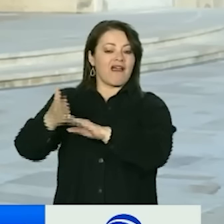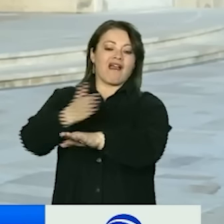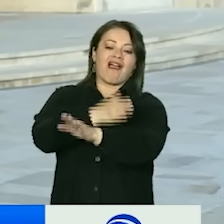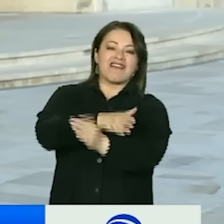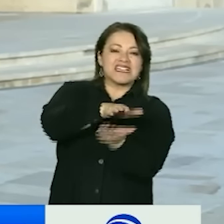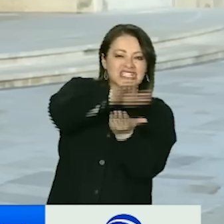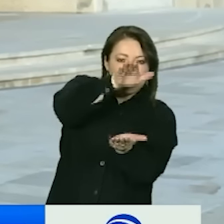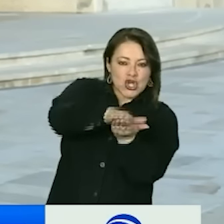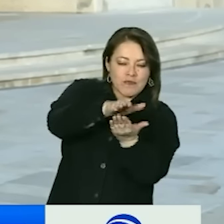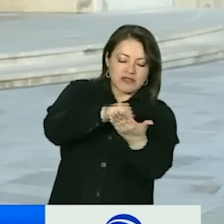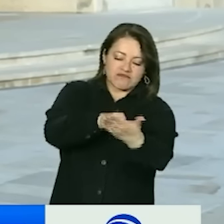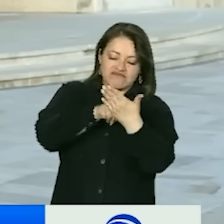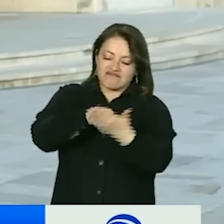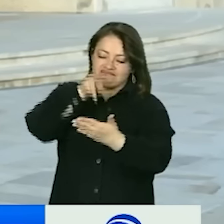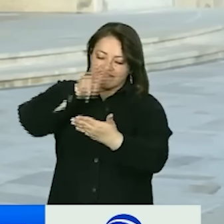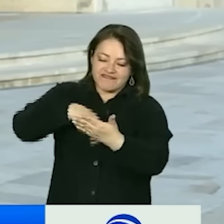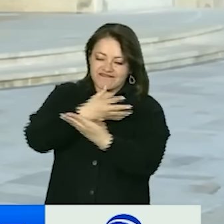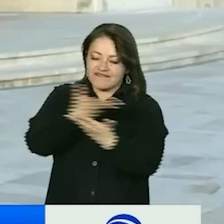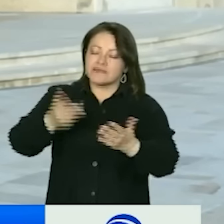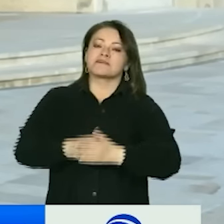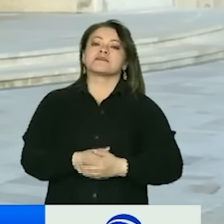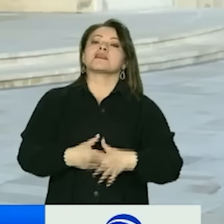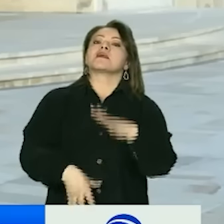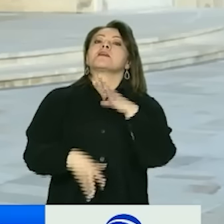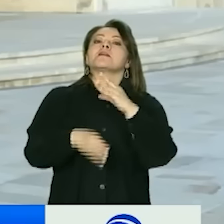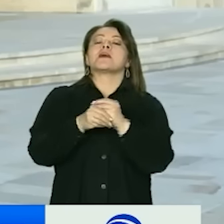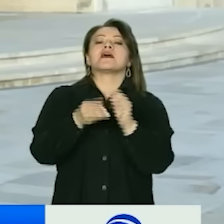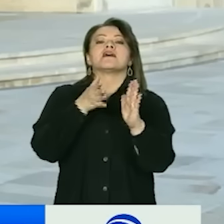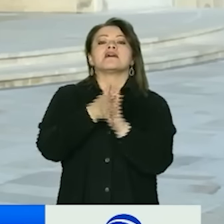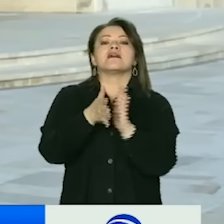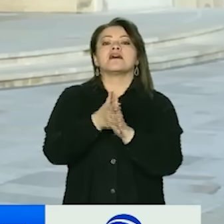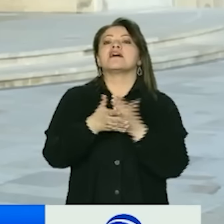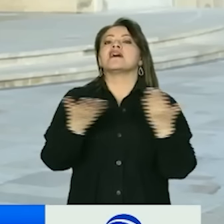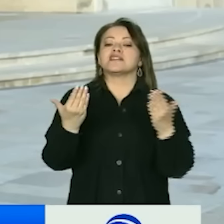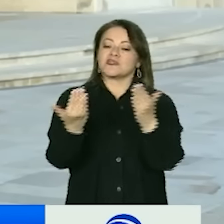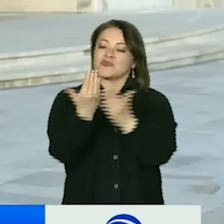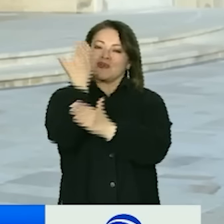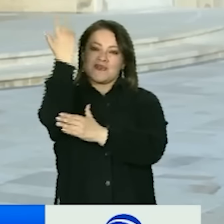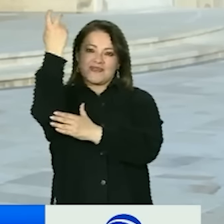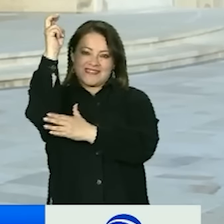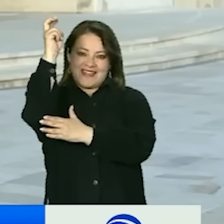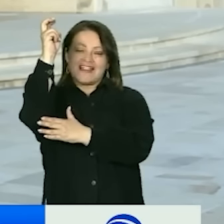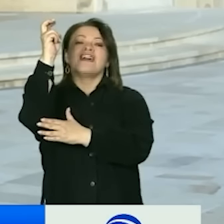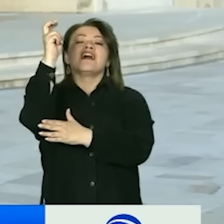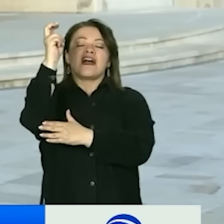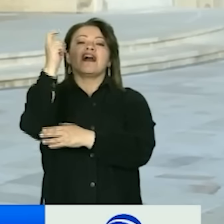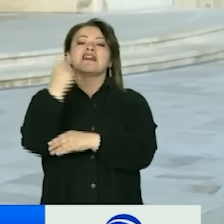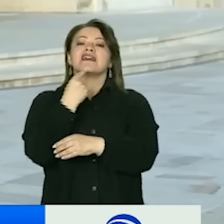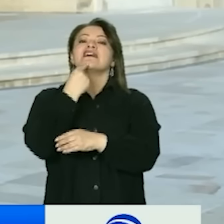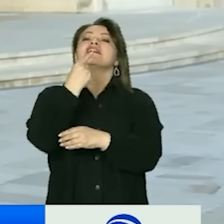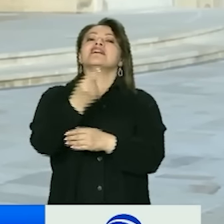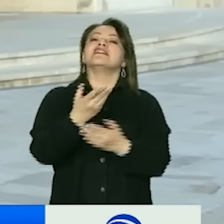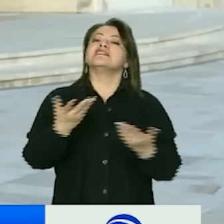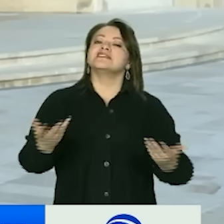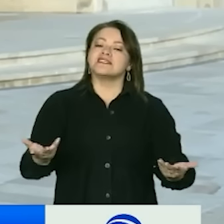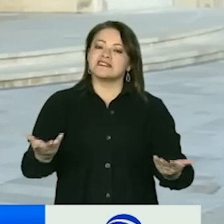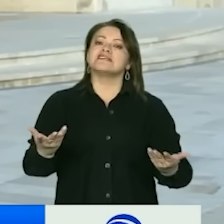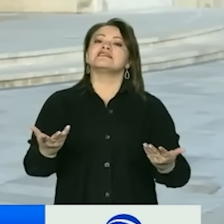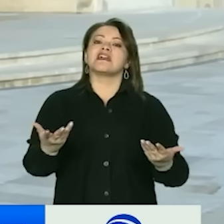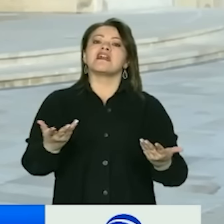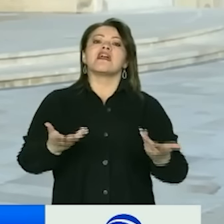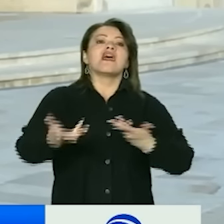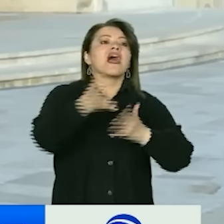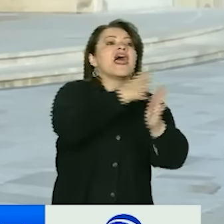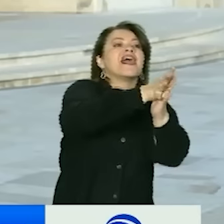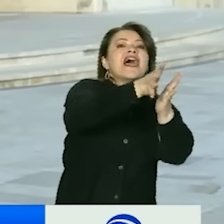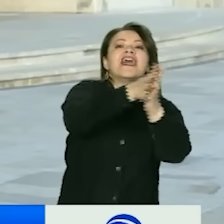También le cuento que hemos conocido por parte de fuentes cercanas a la nueva fiscal que ella evitará hablar con los medios